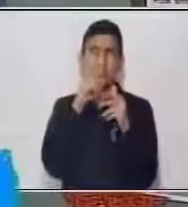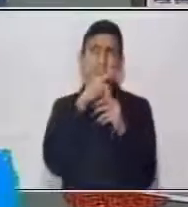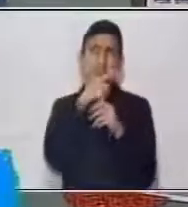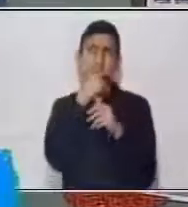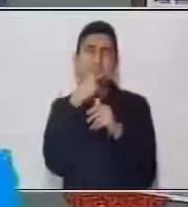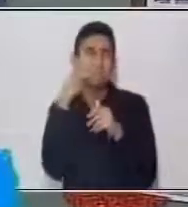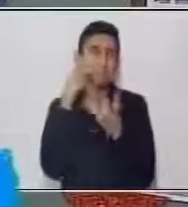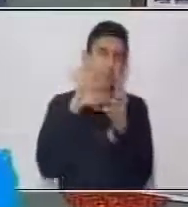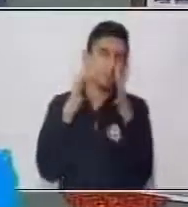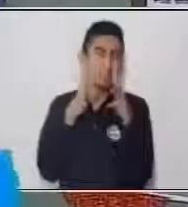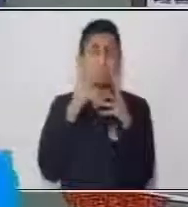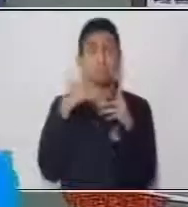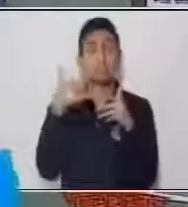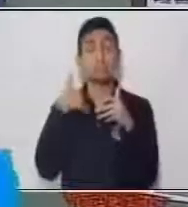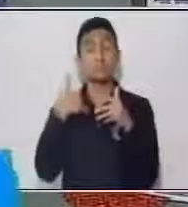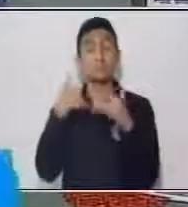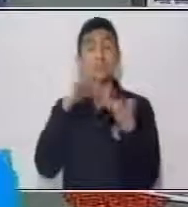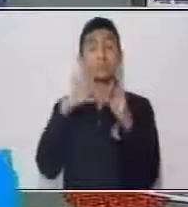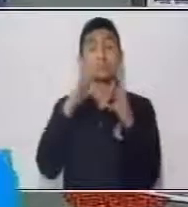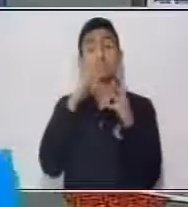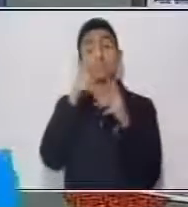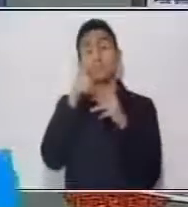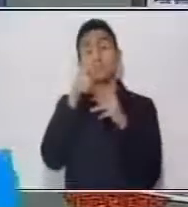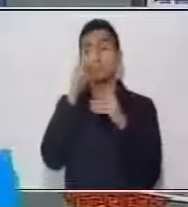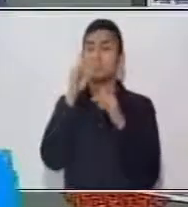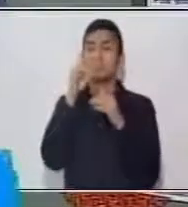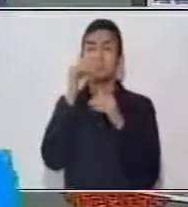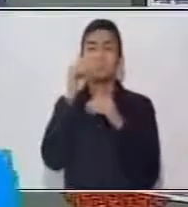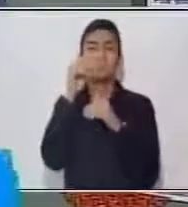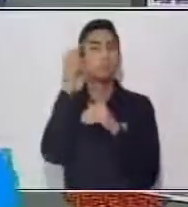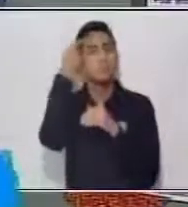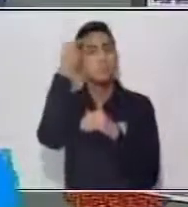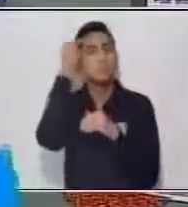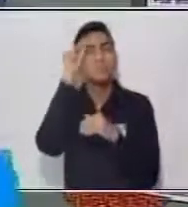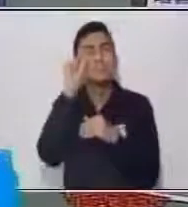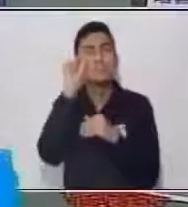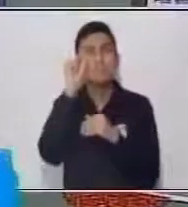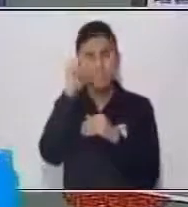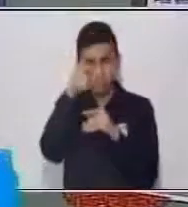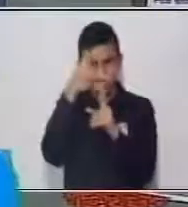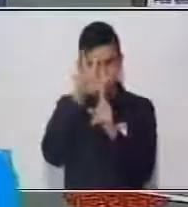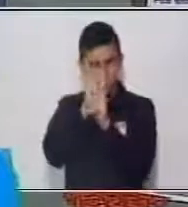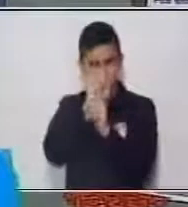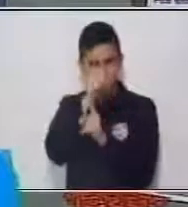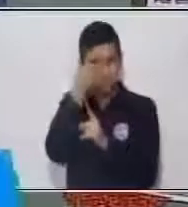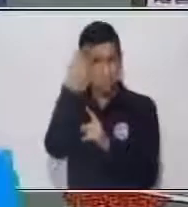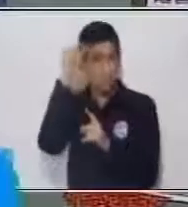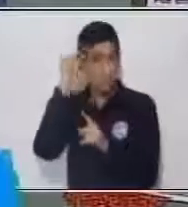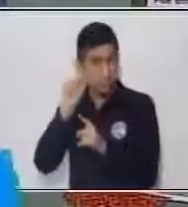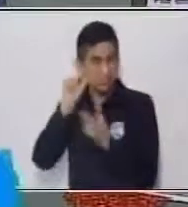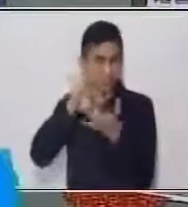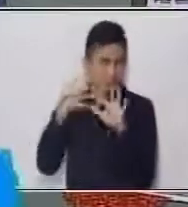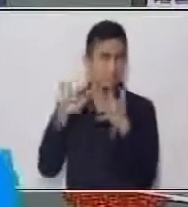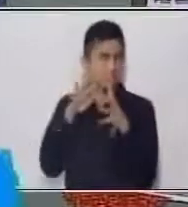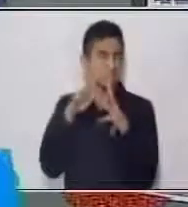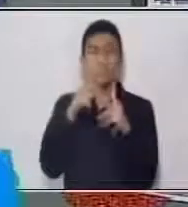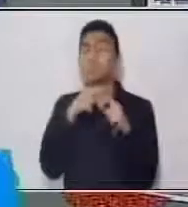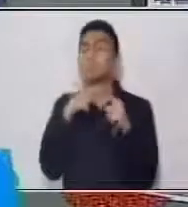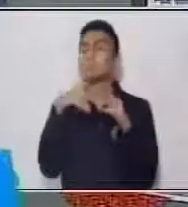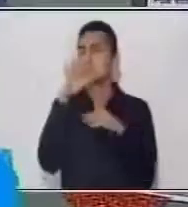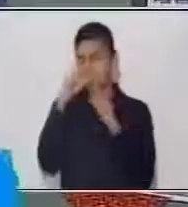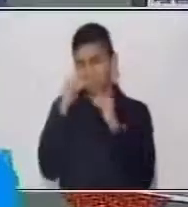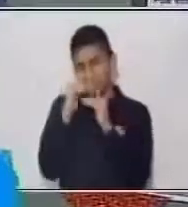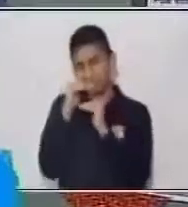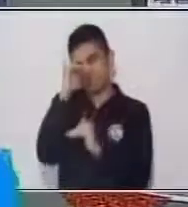y tiene forma de pequeños frijoles. ¿Has visto algún frijol? Pues así son tus riñones, solo que más